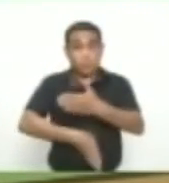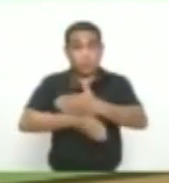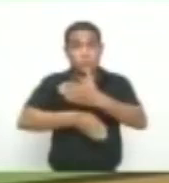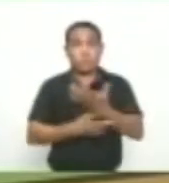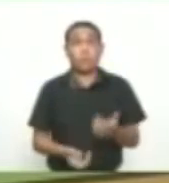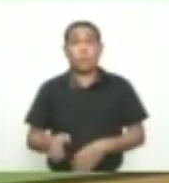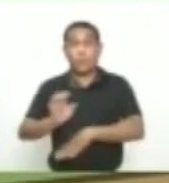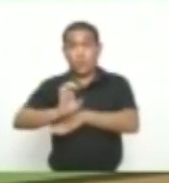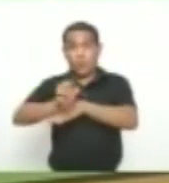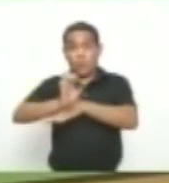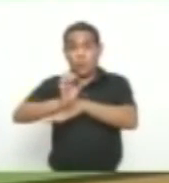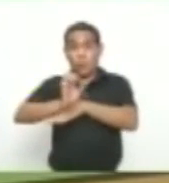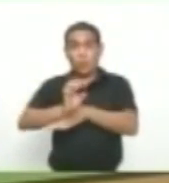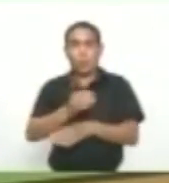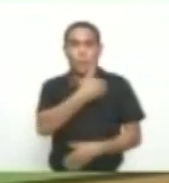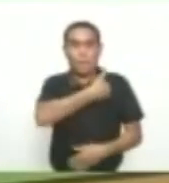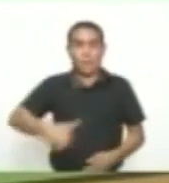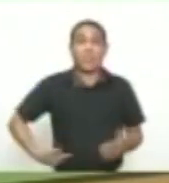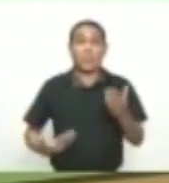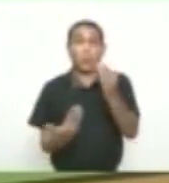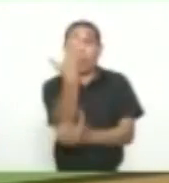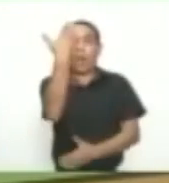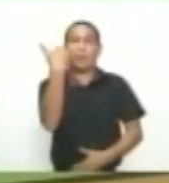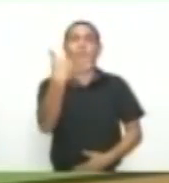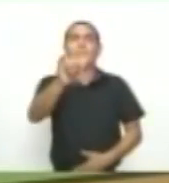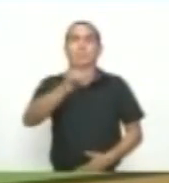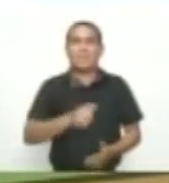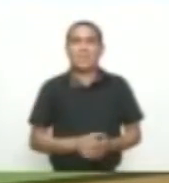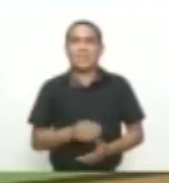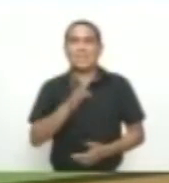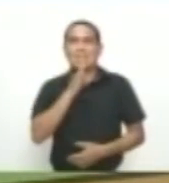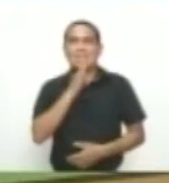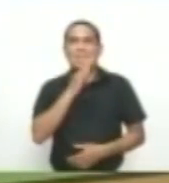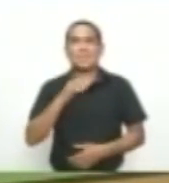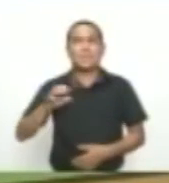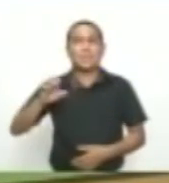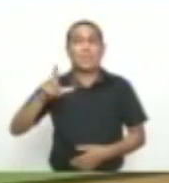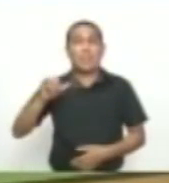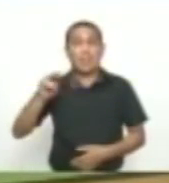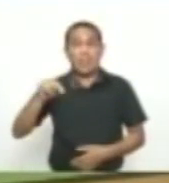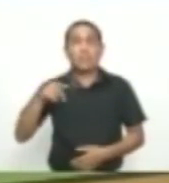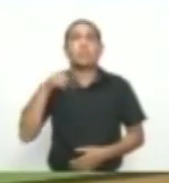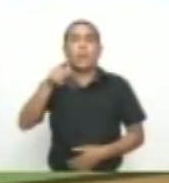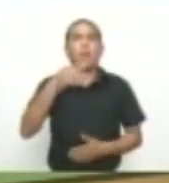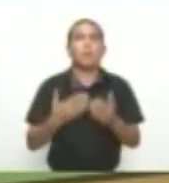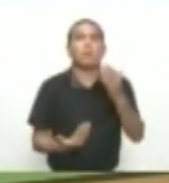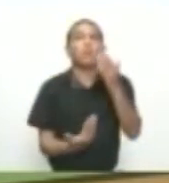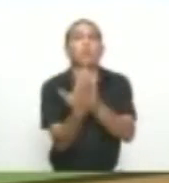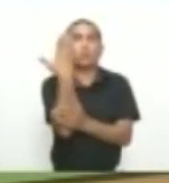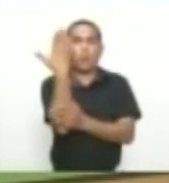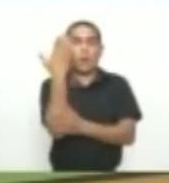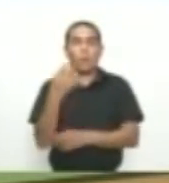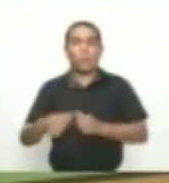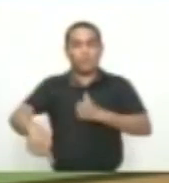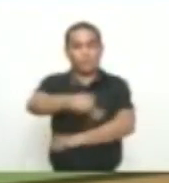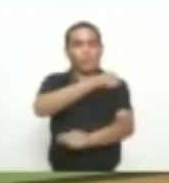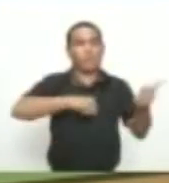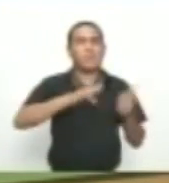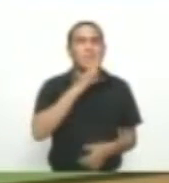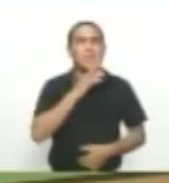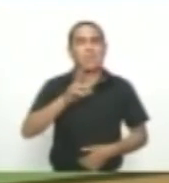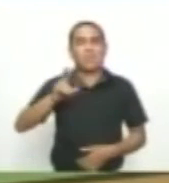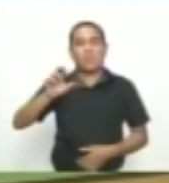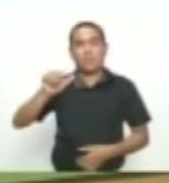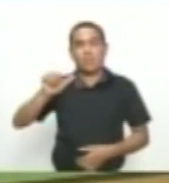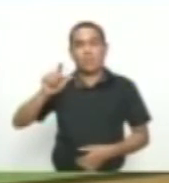Ecuador Ya tiene Un nuevo presidente El socialista Lenín Moreno Seguirá con el plan De gobierno Del saliente Mandatario Rafael Correa